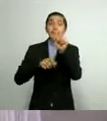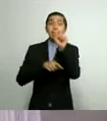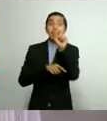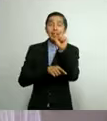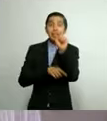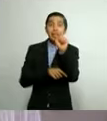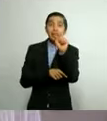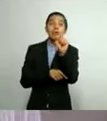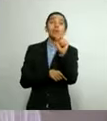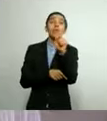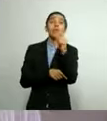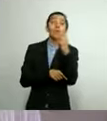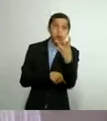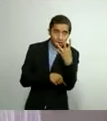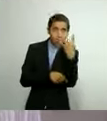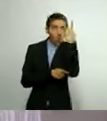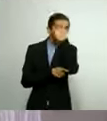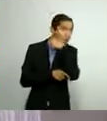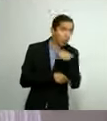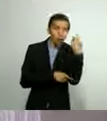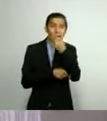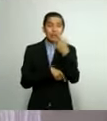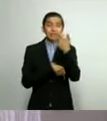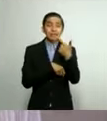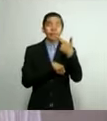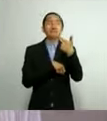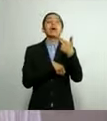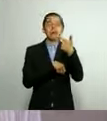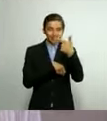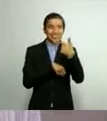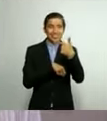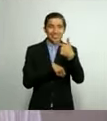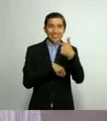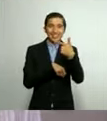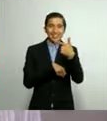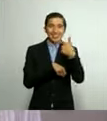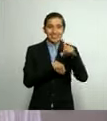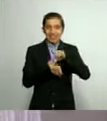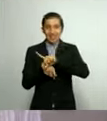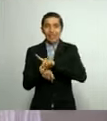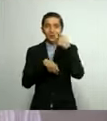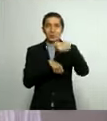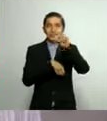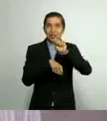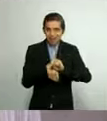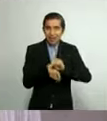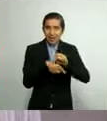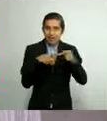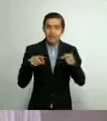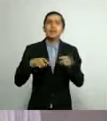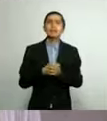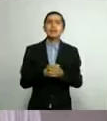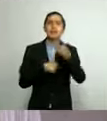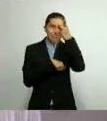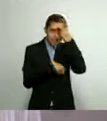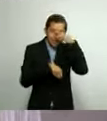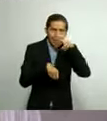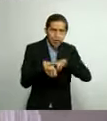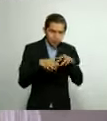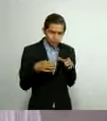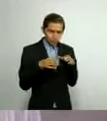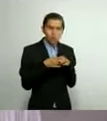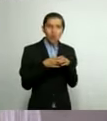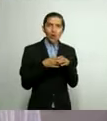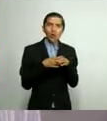horas al día, 7 días a la semana, cada director con su comité COVID